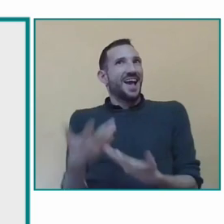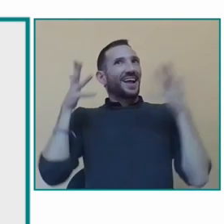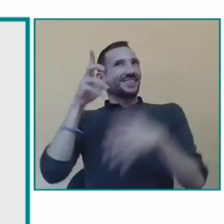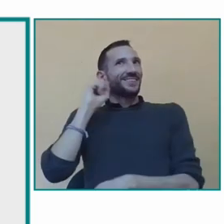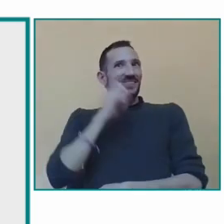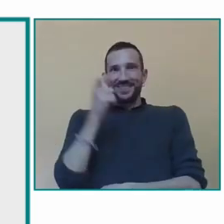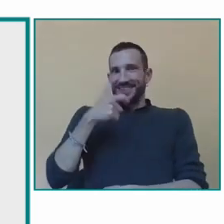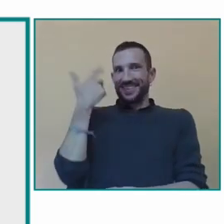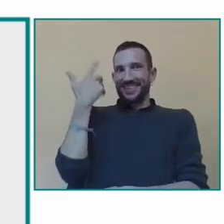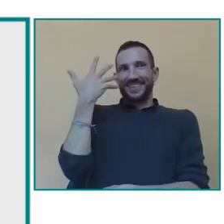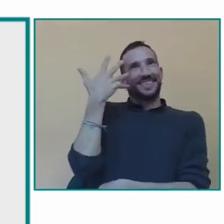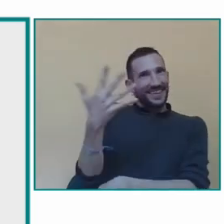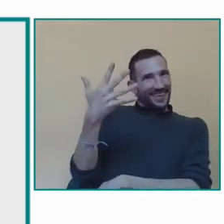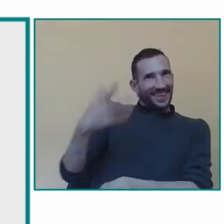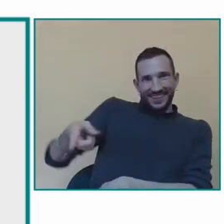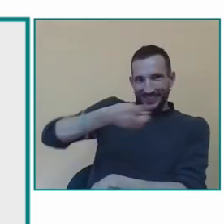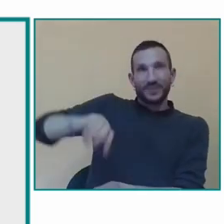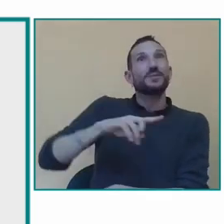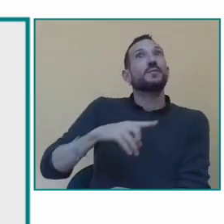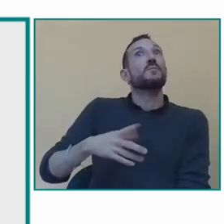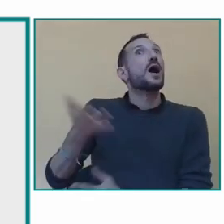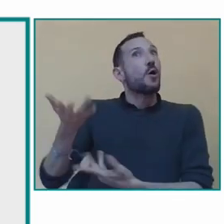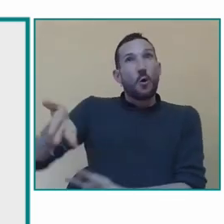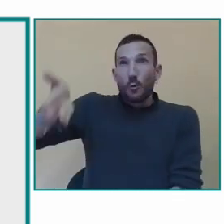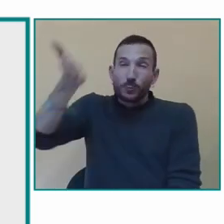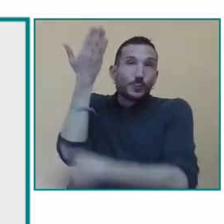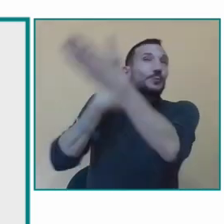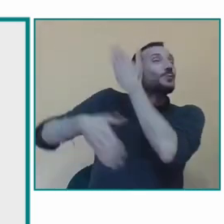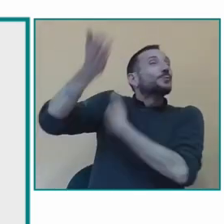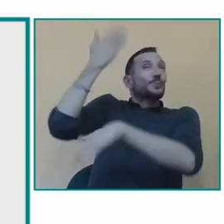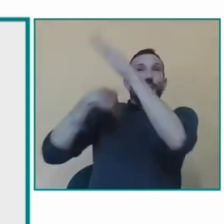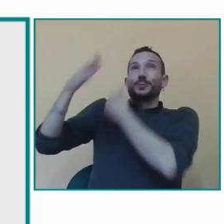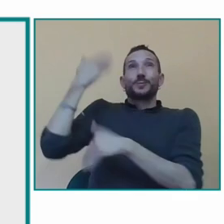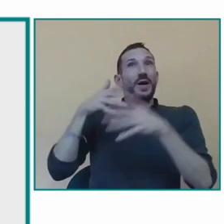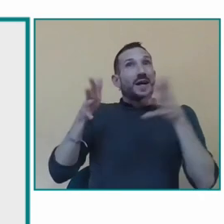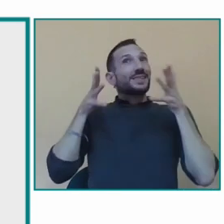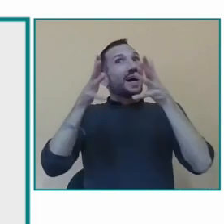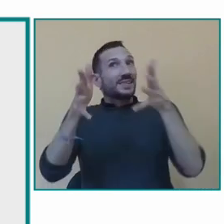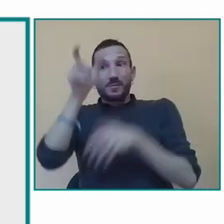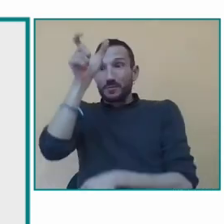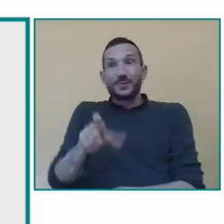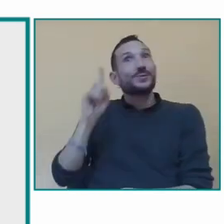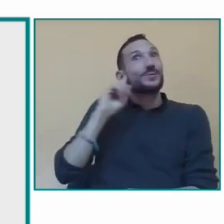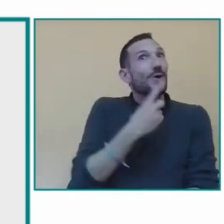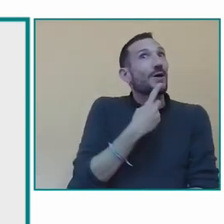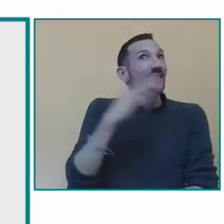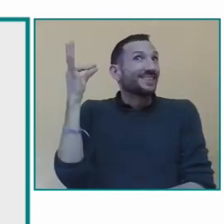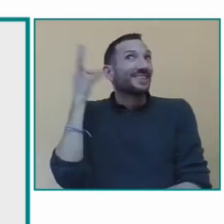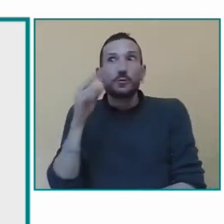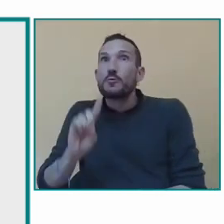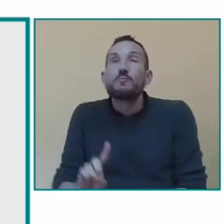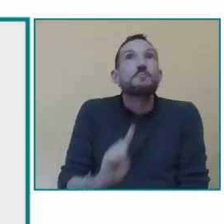el equipo especialistas en lengua de signos ahora mismo en el colegio del sol somos cinco compañeros inicialmente cuando